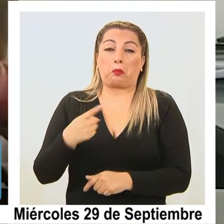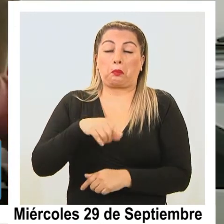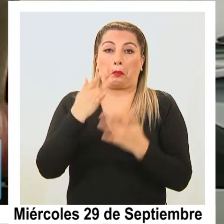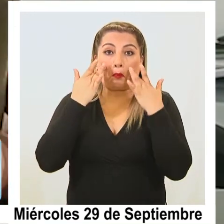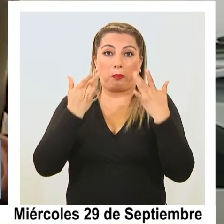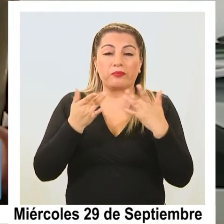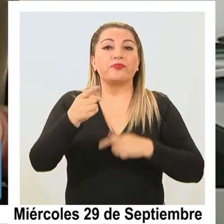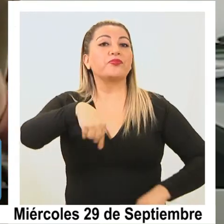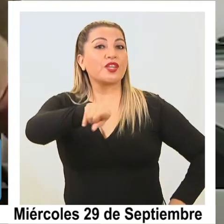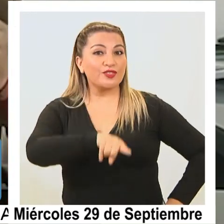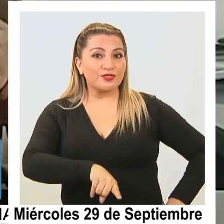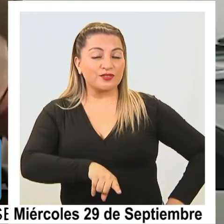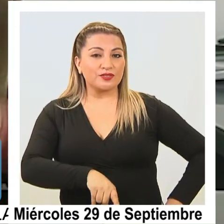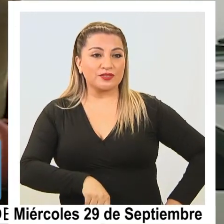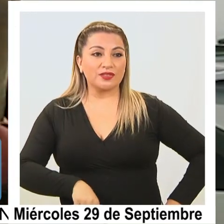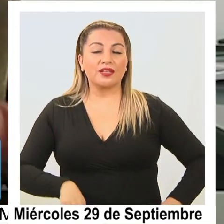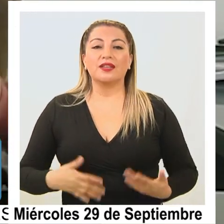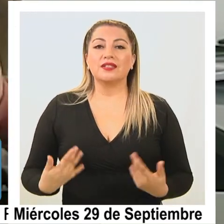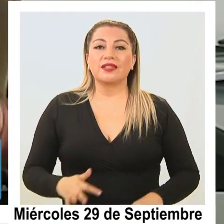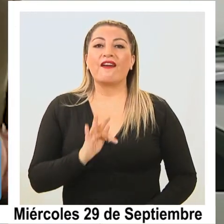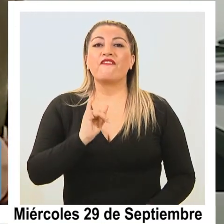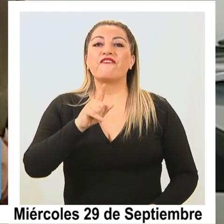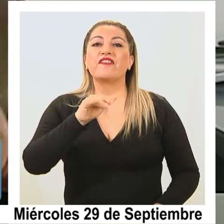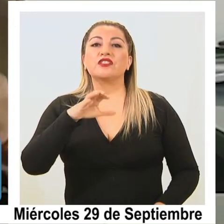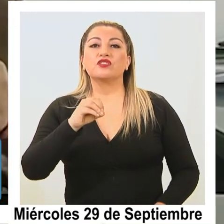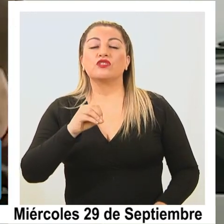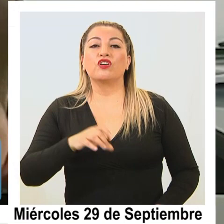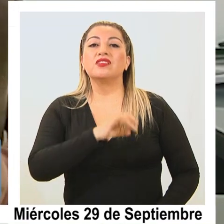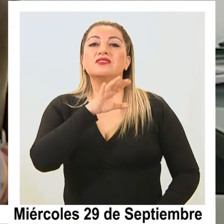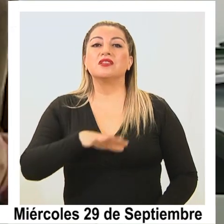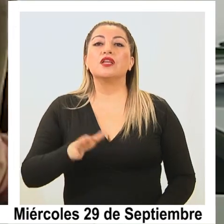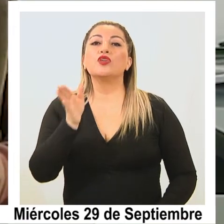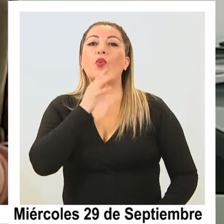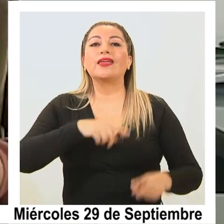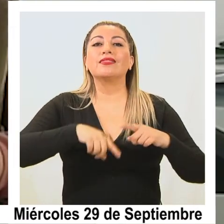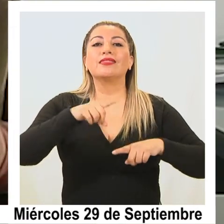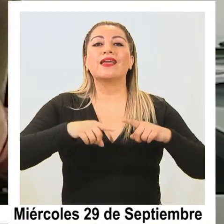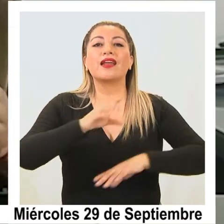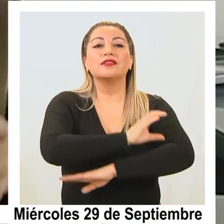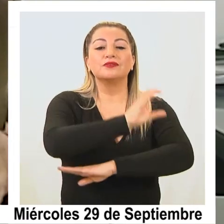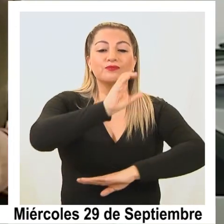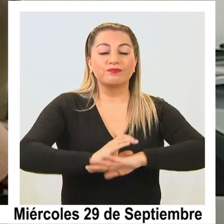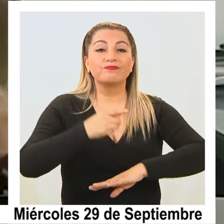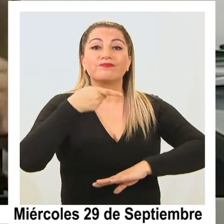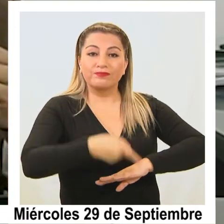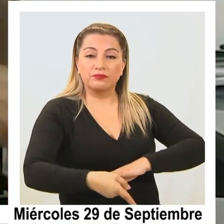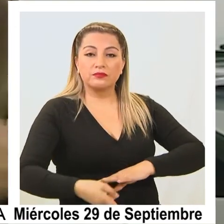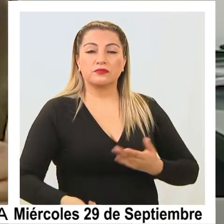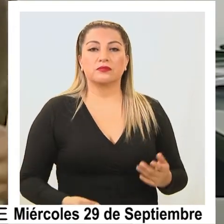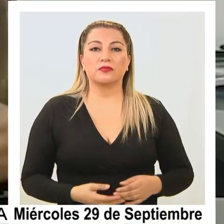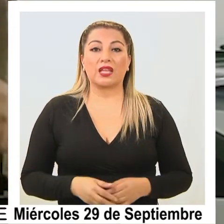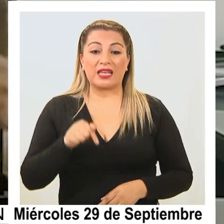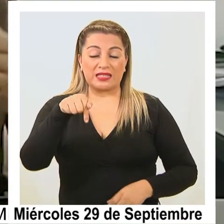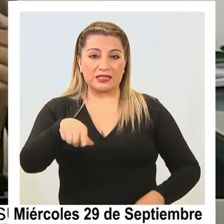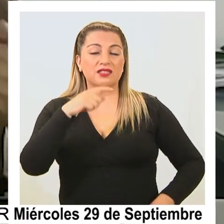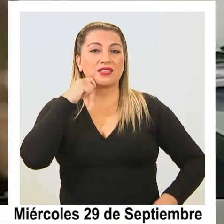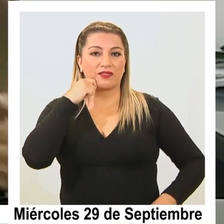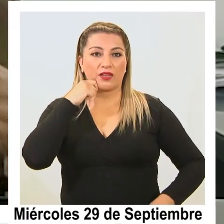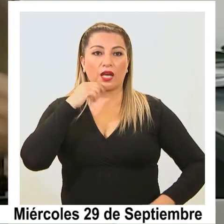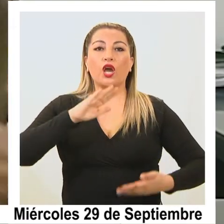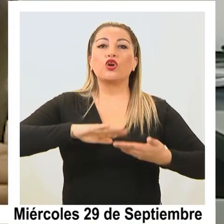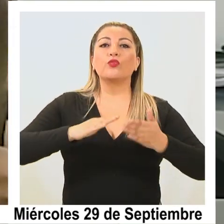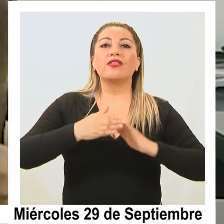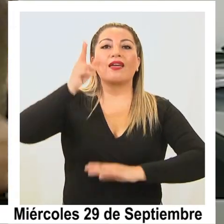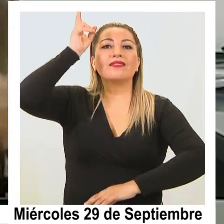tenemos conocimiento de que el fisco de Chile no dispone de tierras en este pueblo. Por tanto, al pertenecer a las